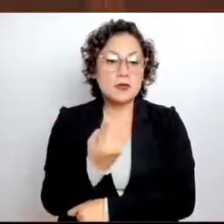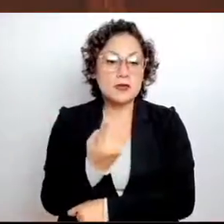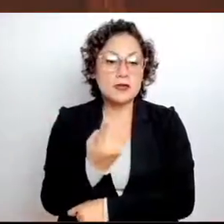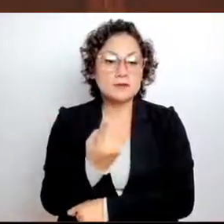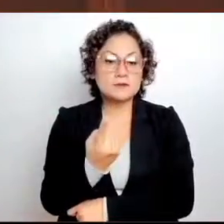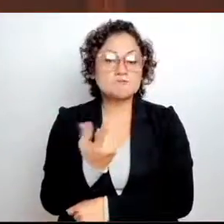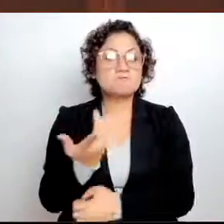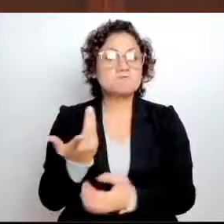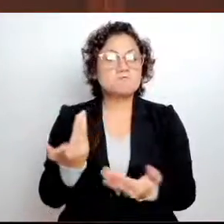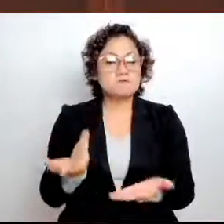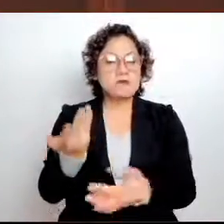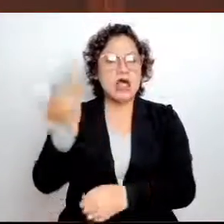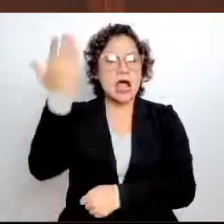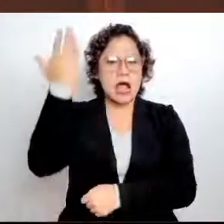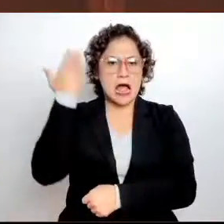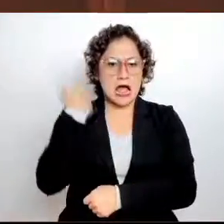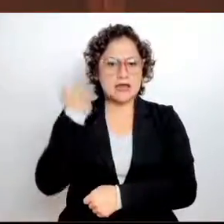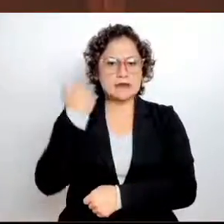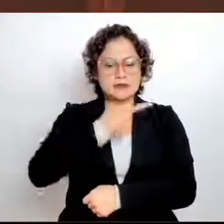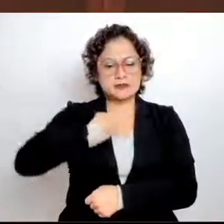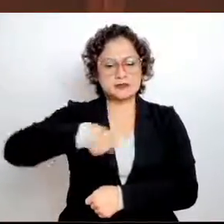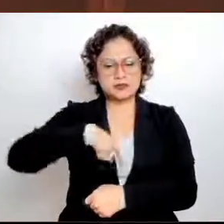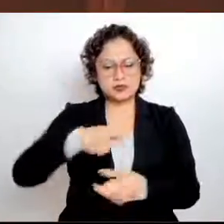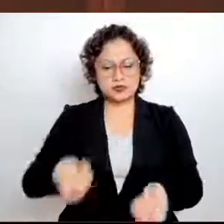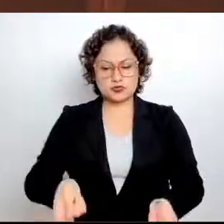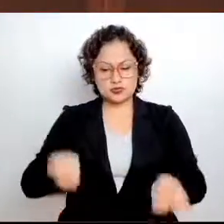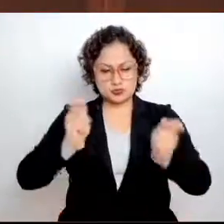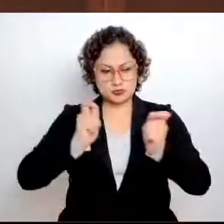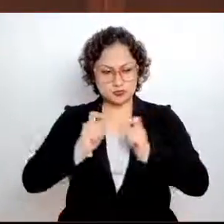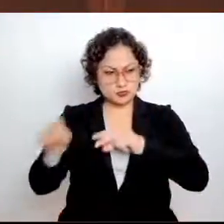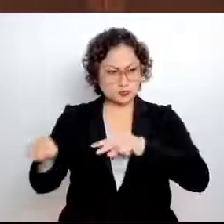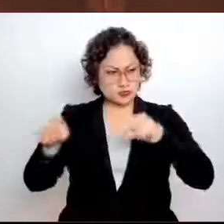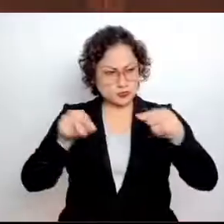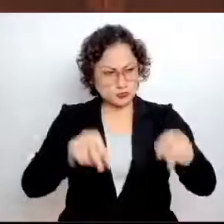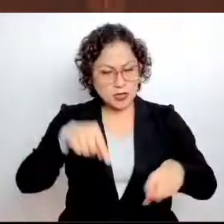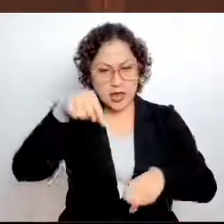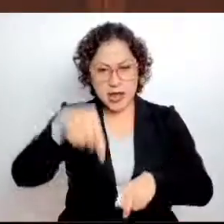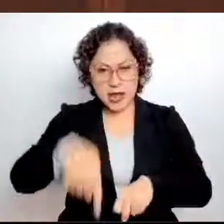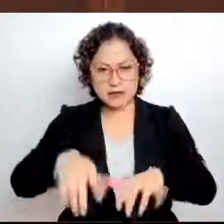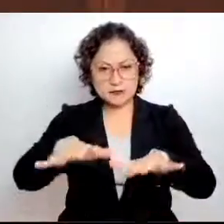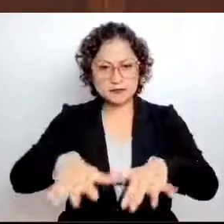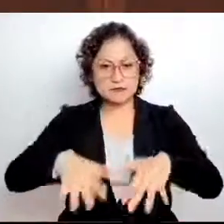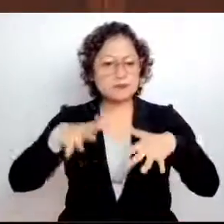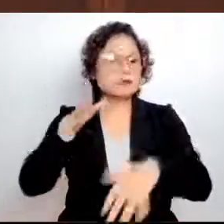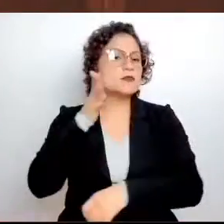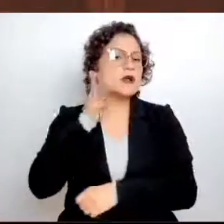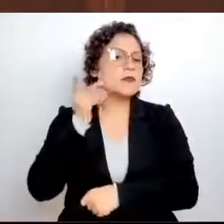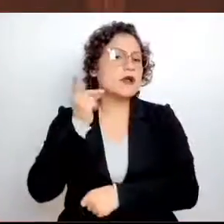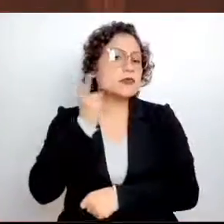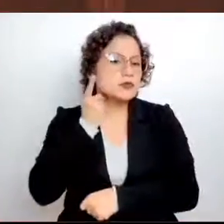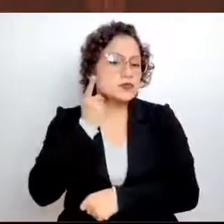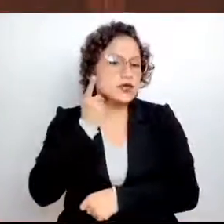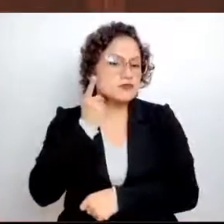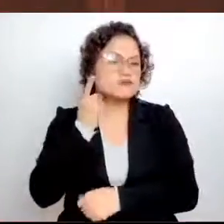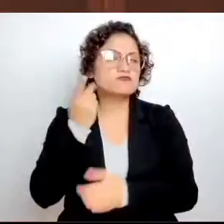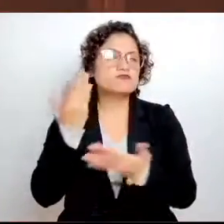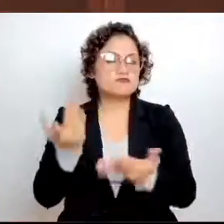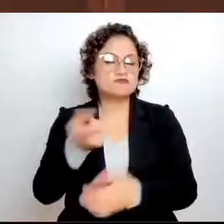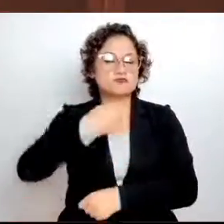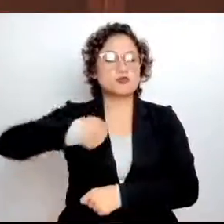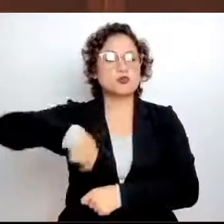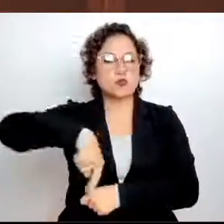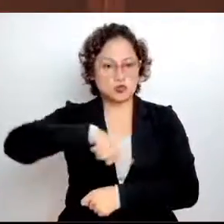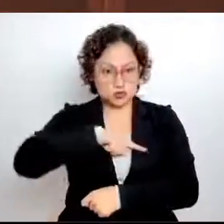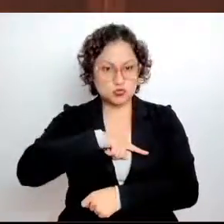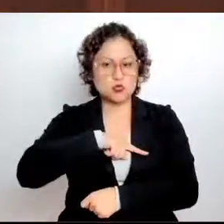y tomáramos protesta como legisladores, tuvimos varios de los legisladores, un